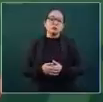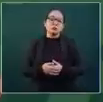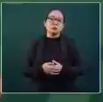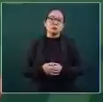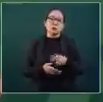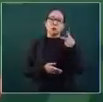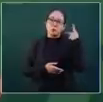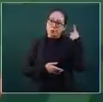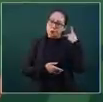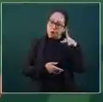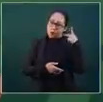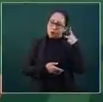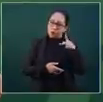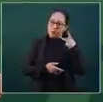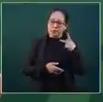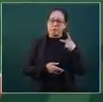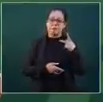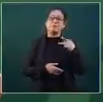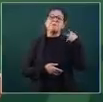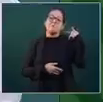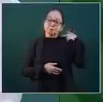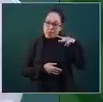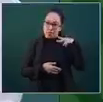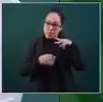Puebla y Veracruz.